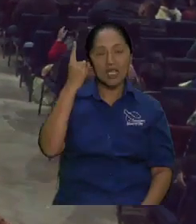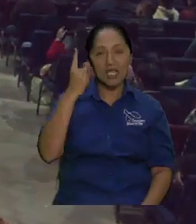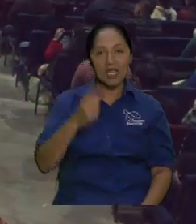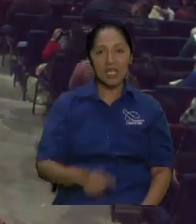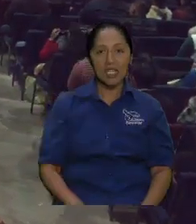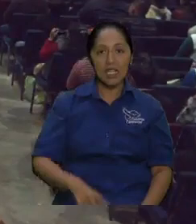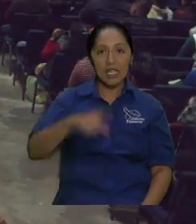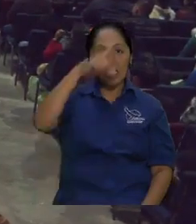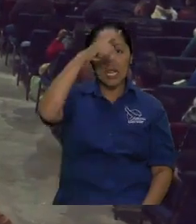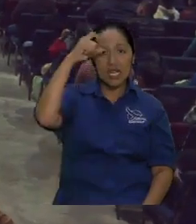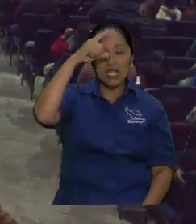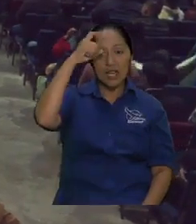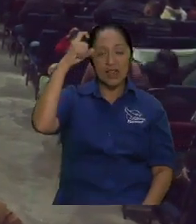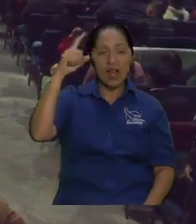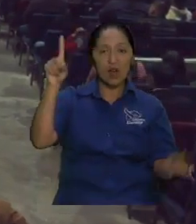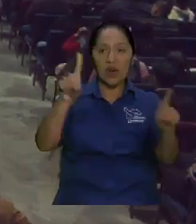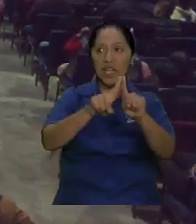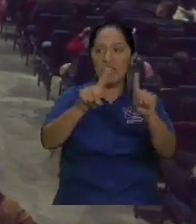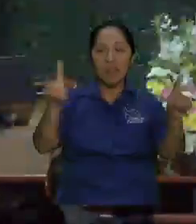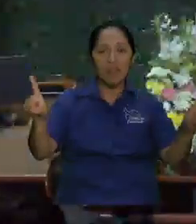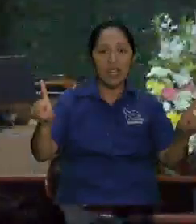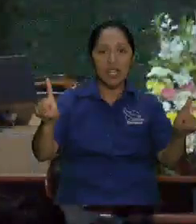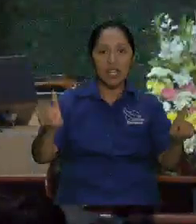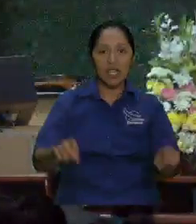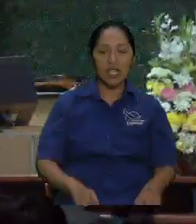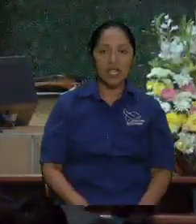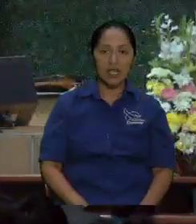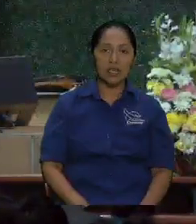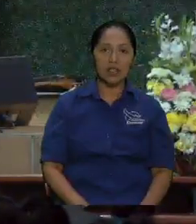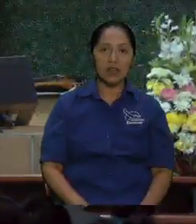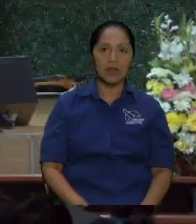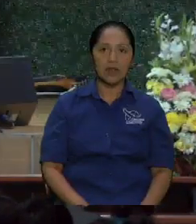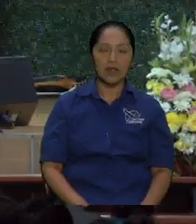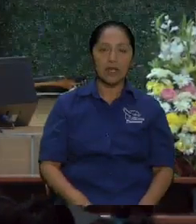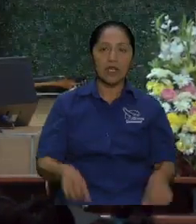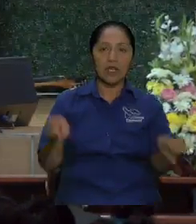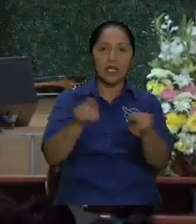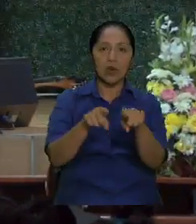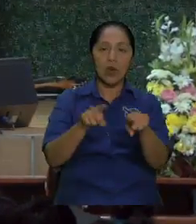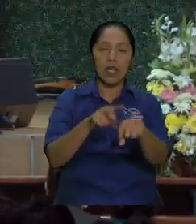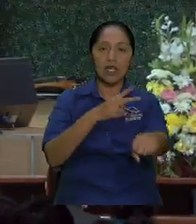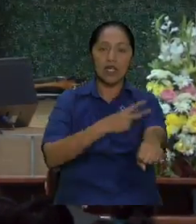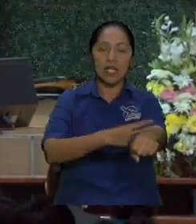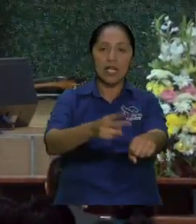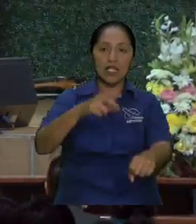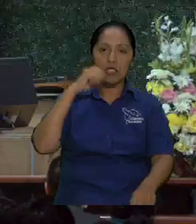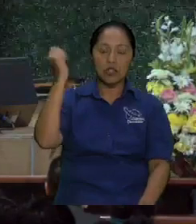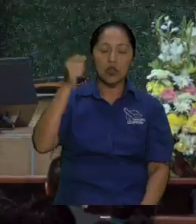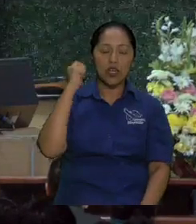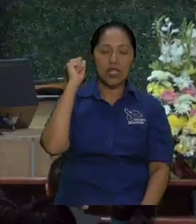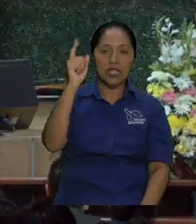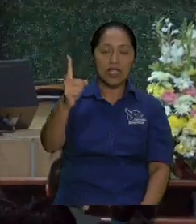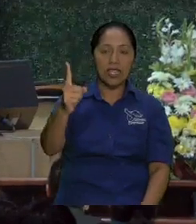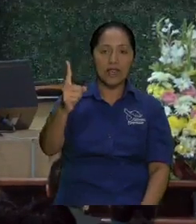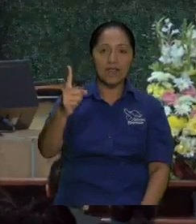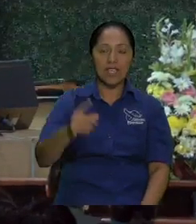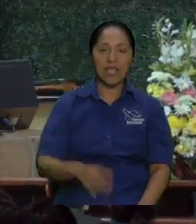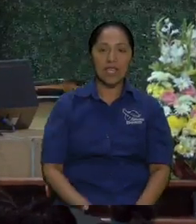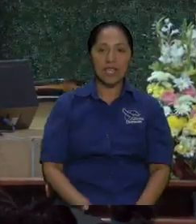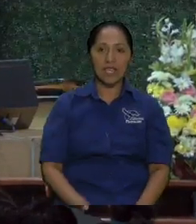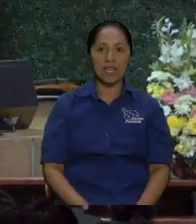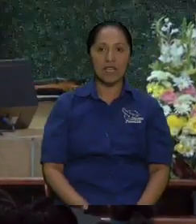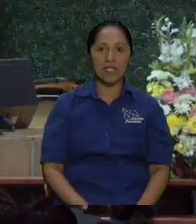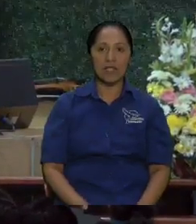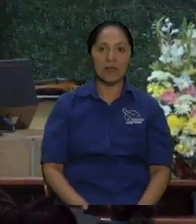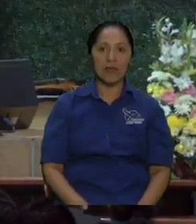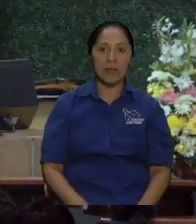trabajo ya no era salir a la batalla sino que sentarse en el trono cuando no lo asimiló por poco lo mata otro